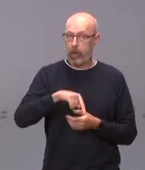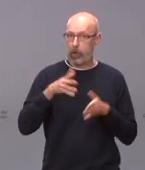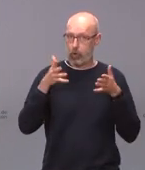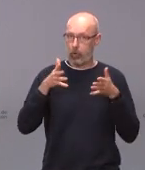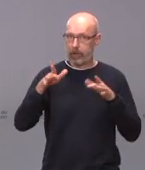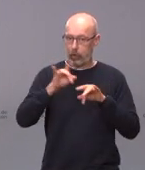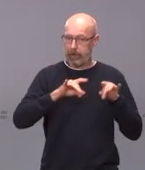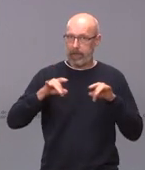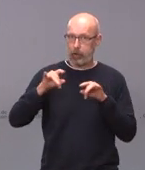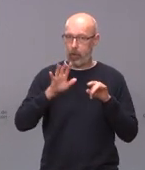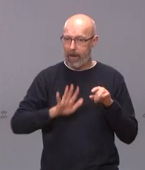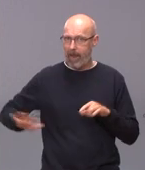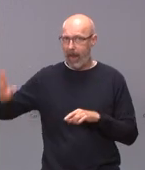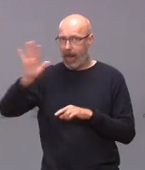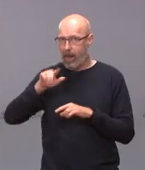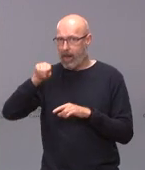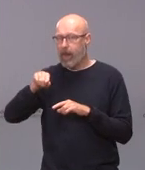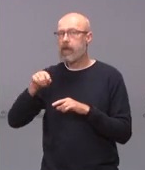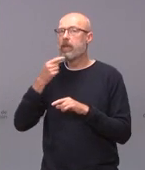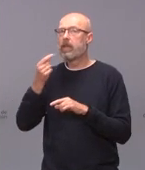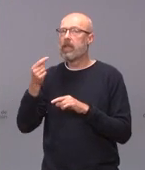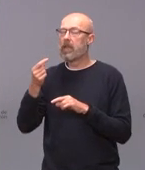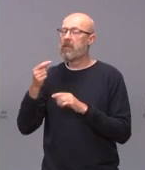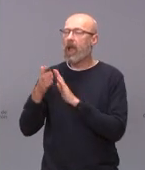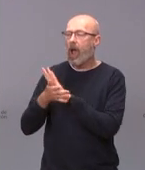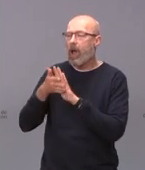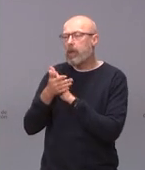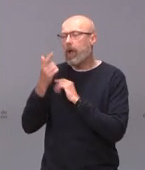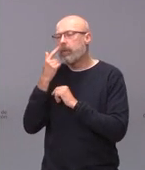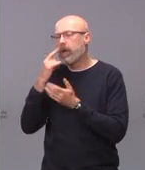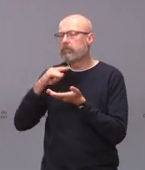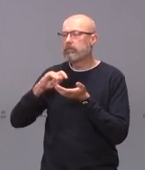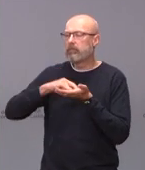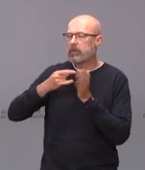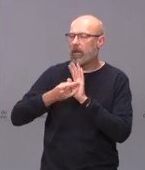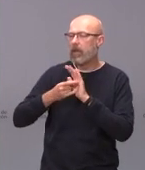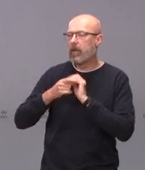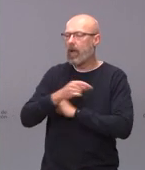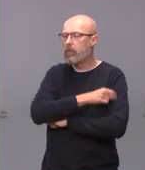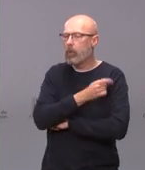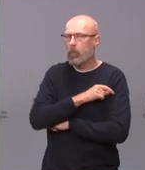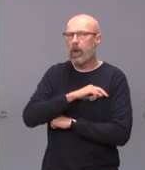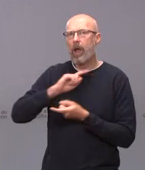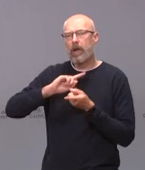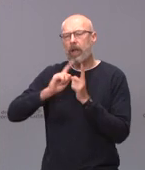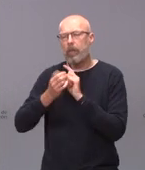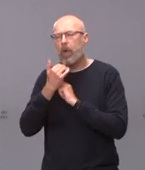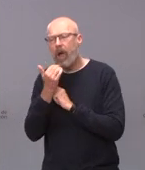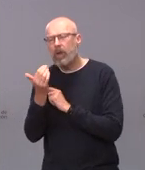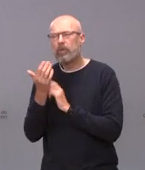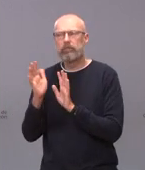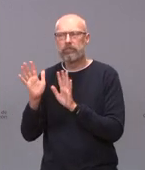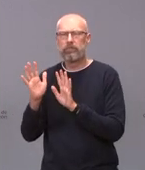comentar la posibilidad de que haya cambios en la estrategia de vacunación. Nosotros creemos, como otras comunidades, que